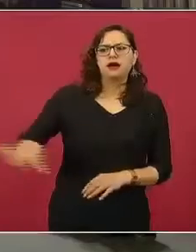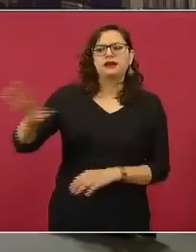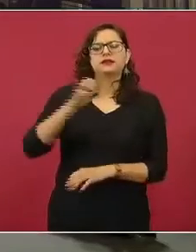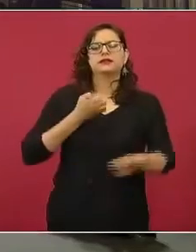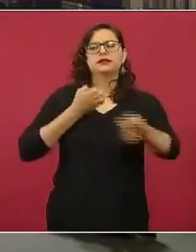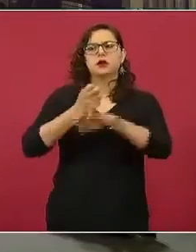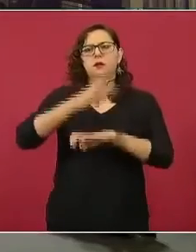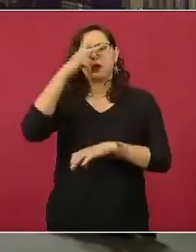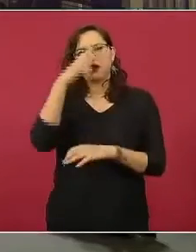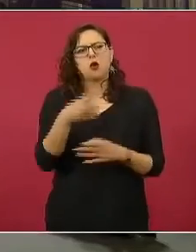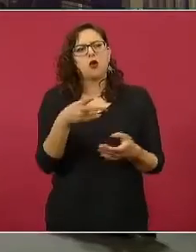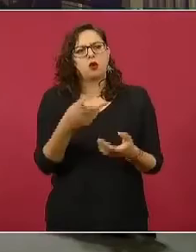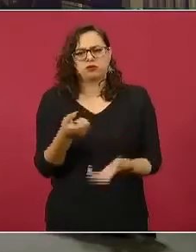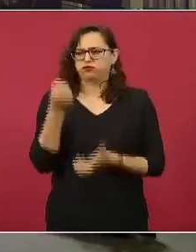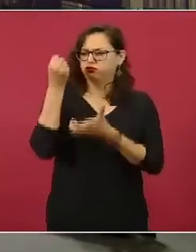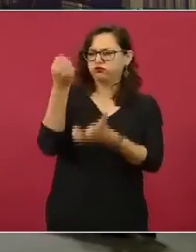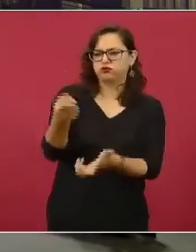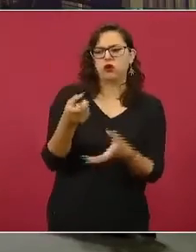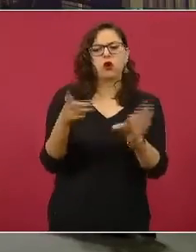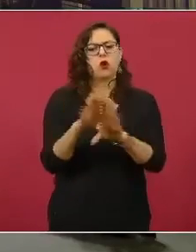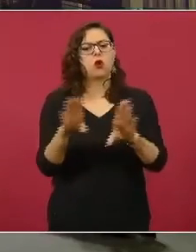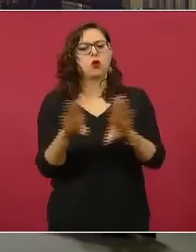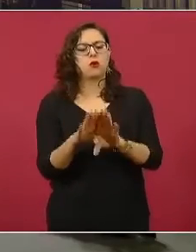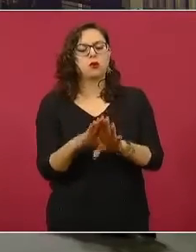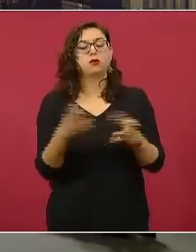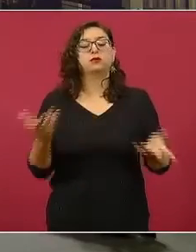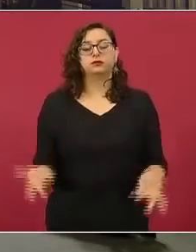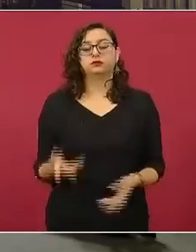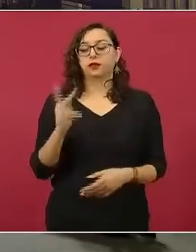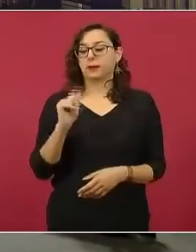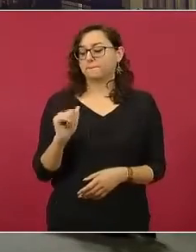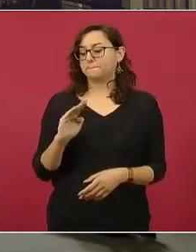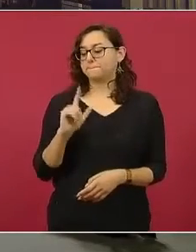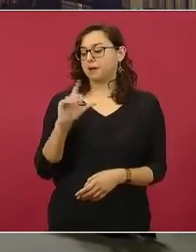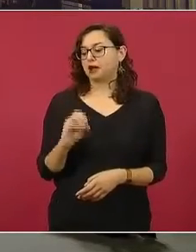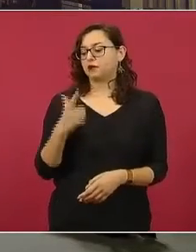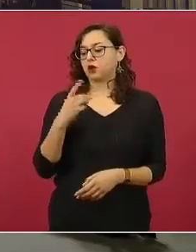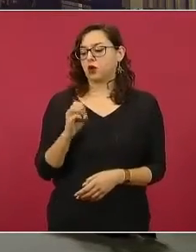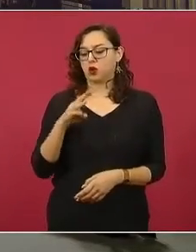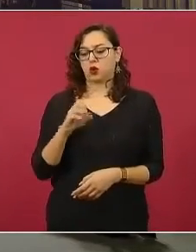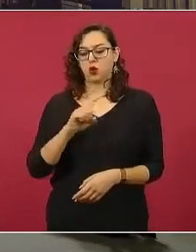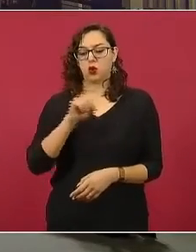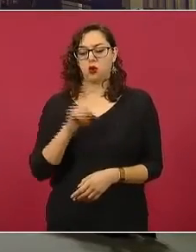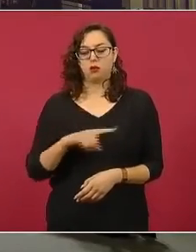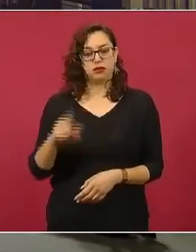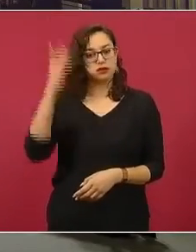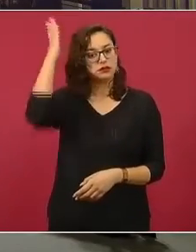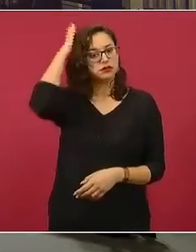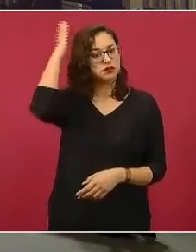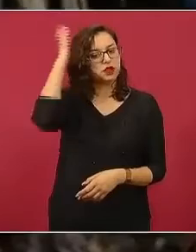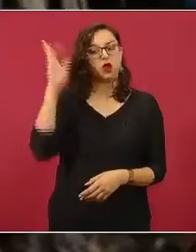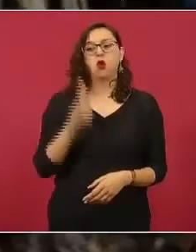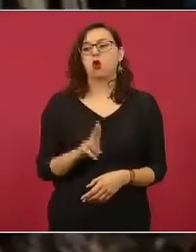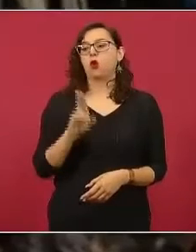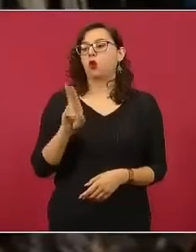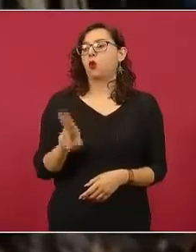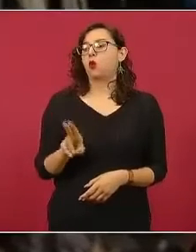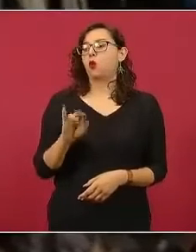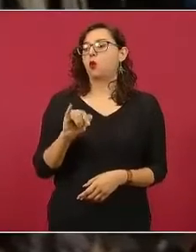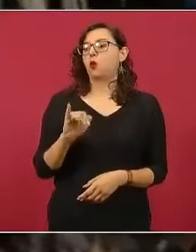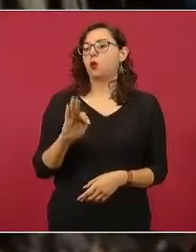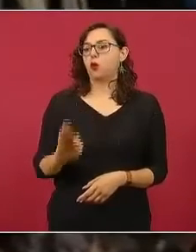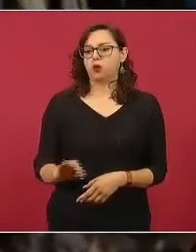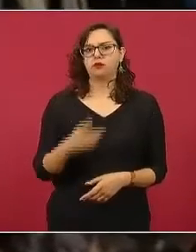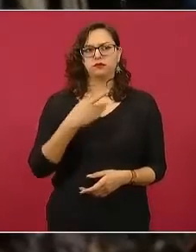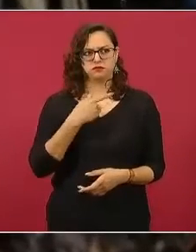Y si Pablo Gómez, el titular de la UIF, lo requiere, le puedo entregar esta información que le dejaré en unos momentos más. Le hablo de más de tres